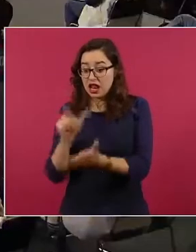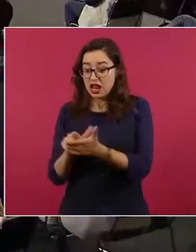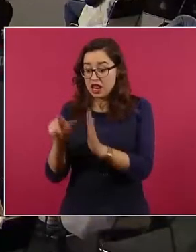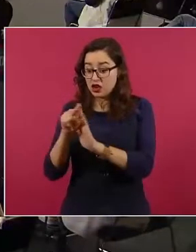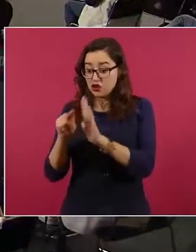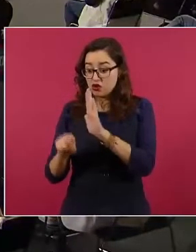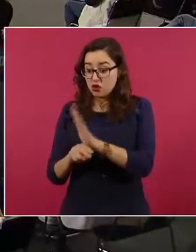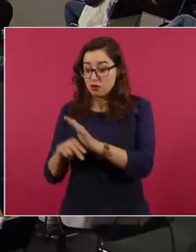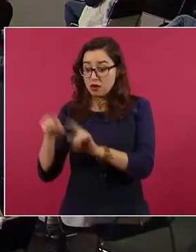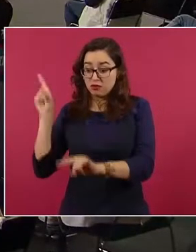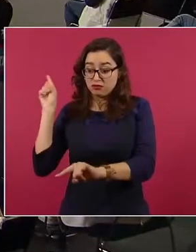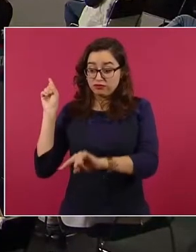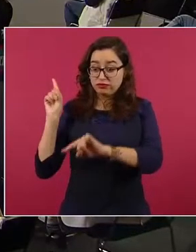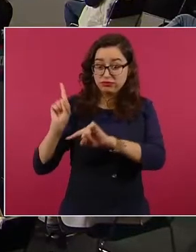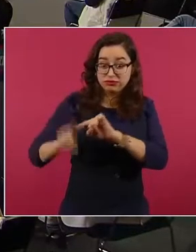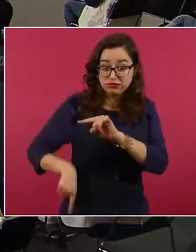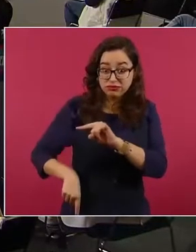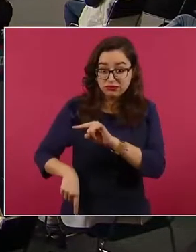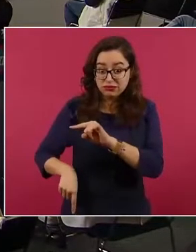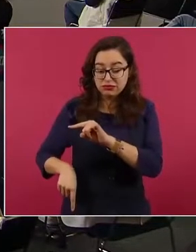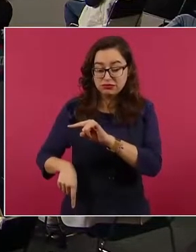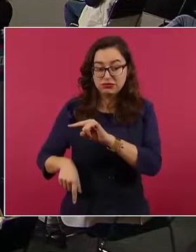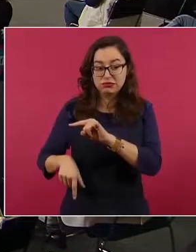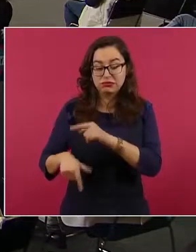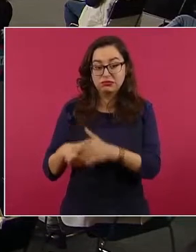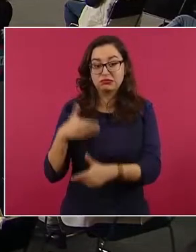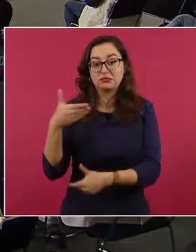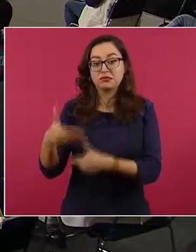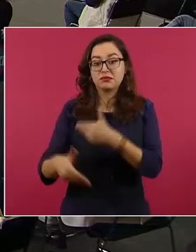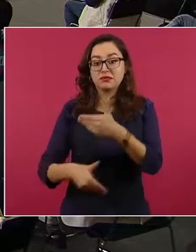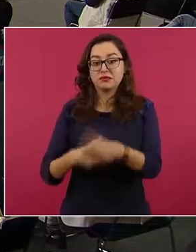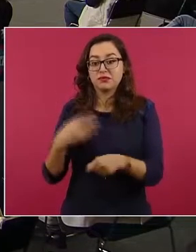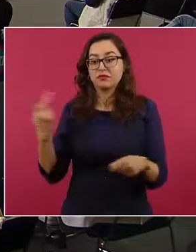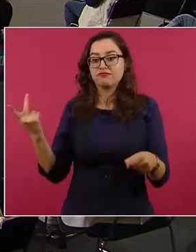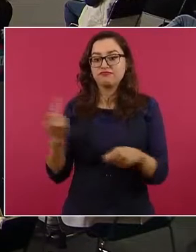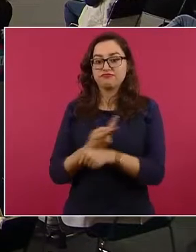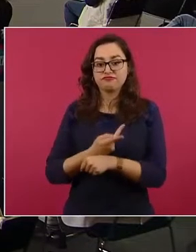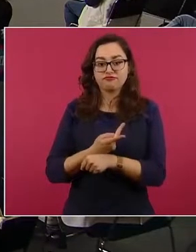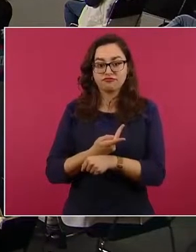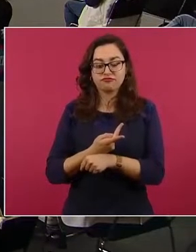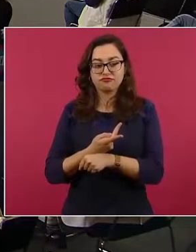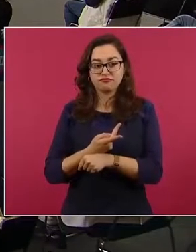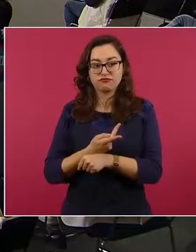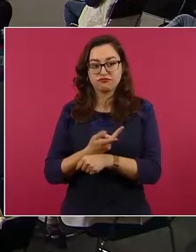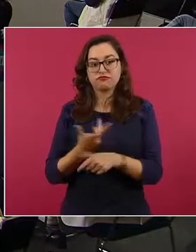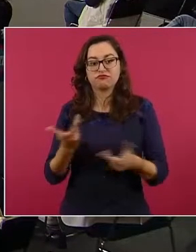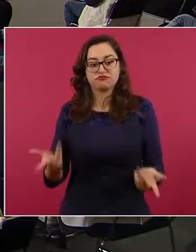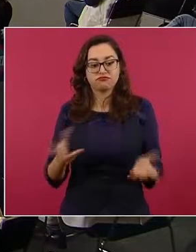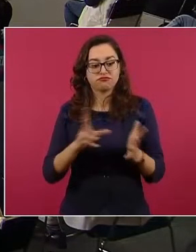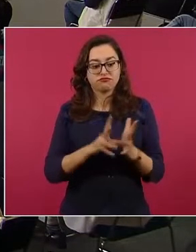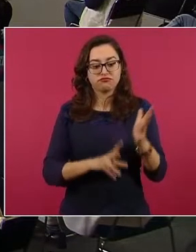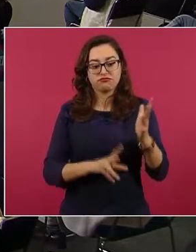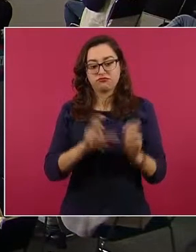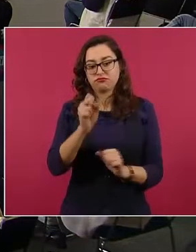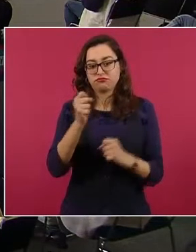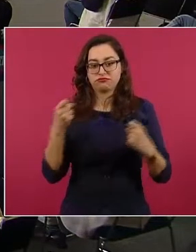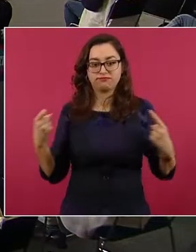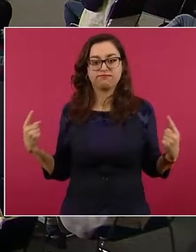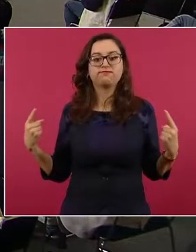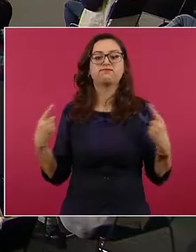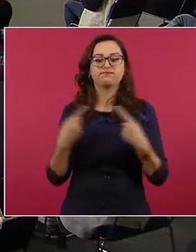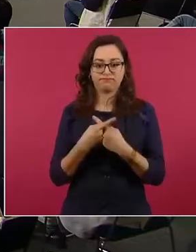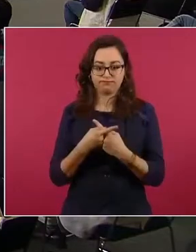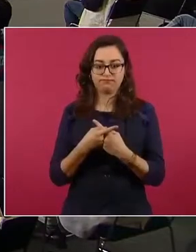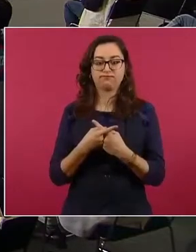secundaria se estaría en vía de consecuencia declarando en los hechos la inconstitucionalidad